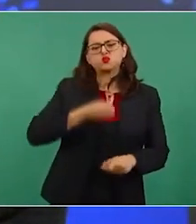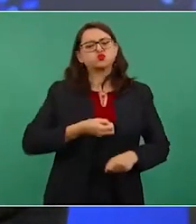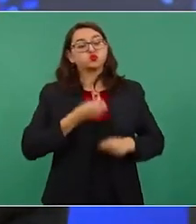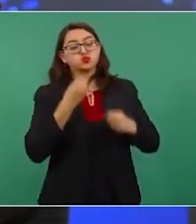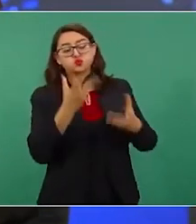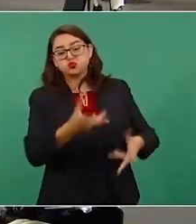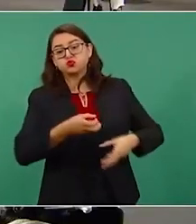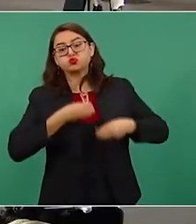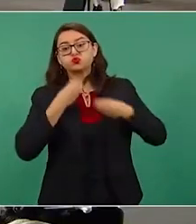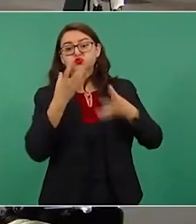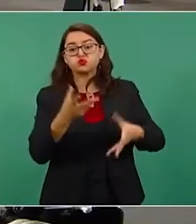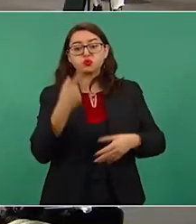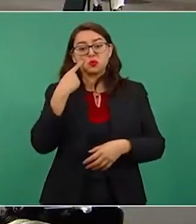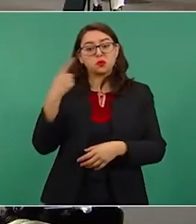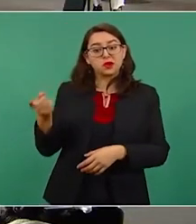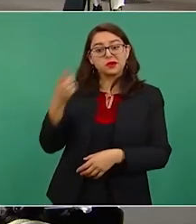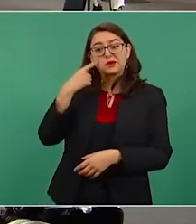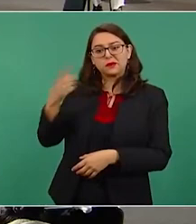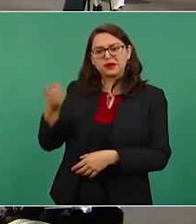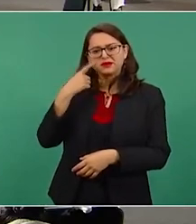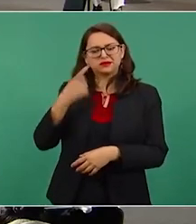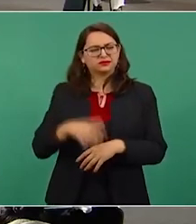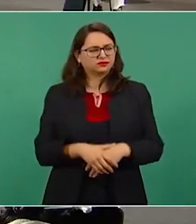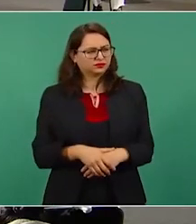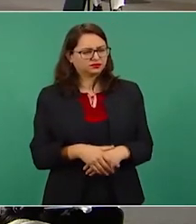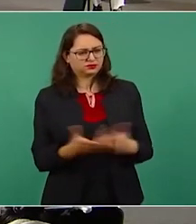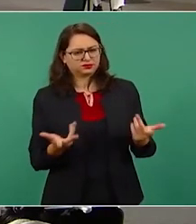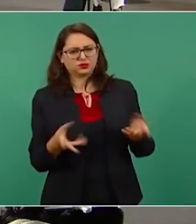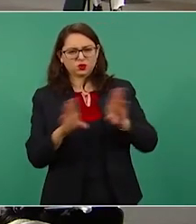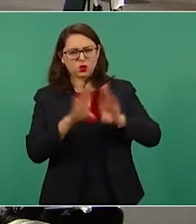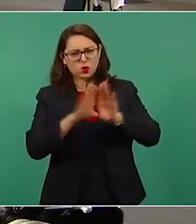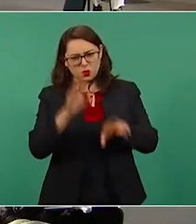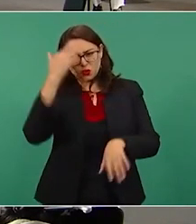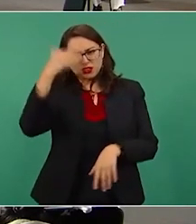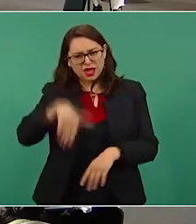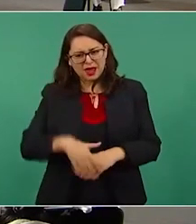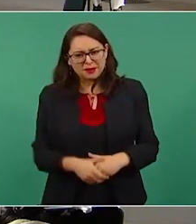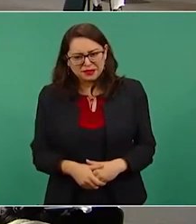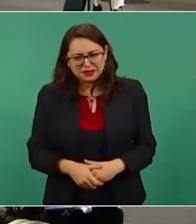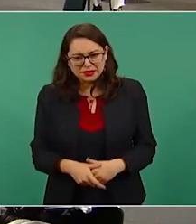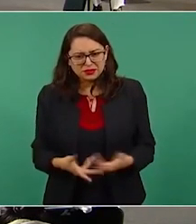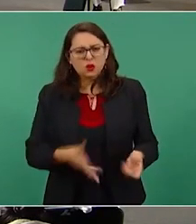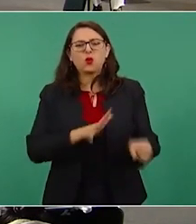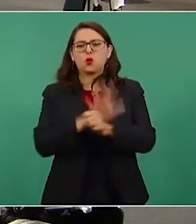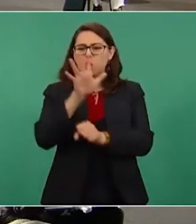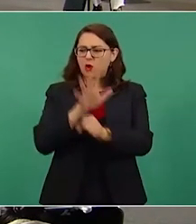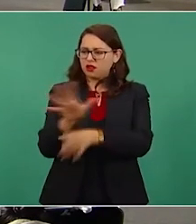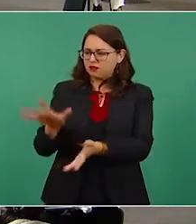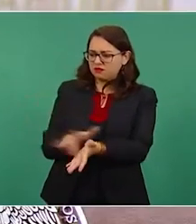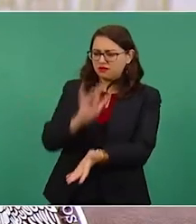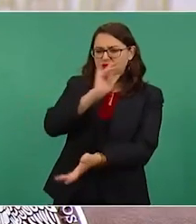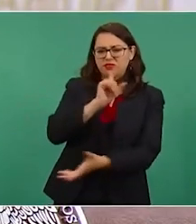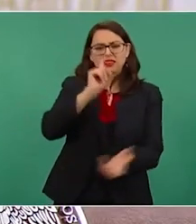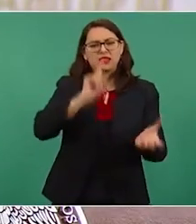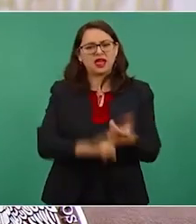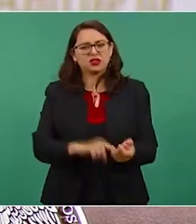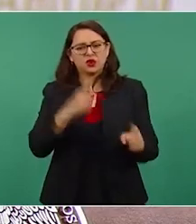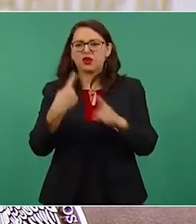opositores. Pero ¿de dónde salió este índice multicitado? ¿Cómo se elaboró y quién lo financió?